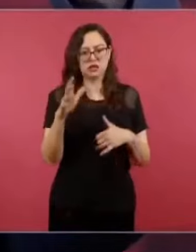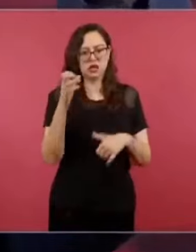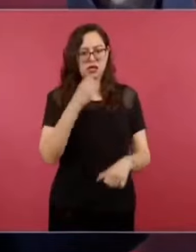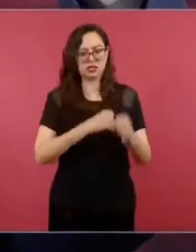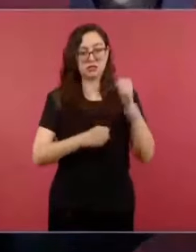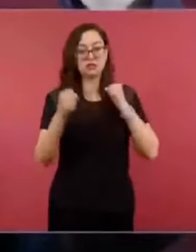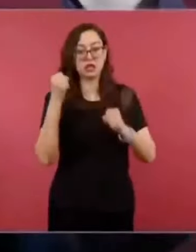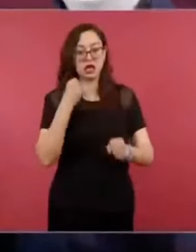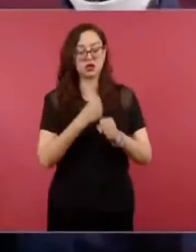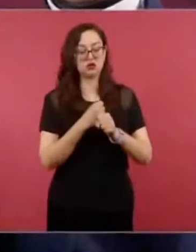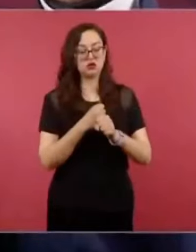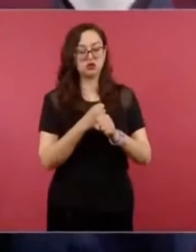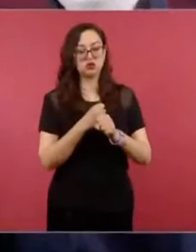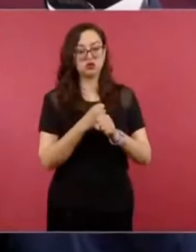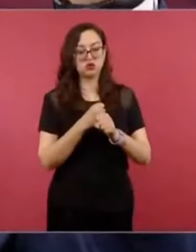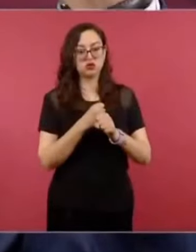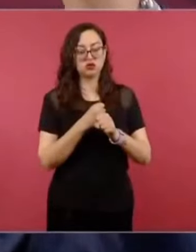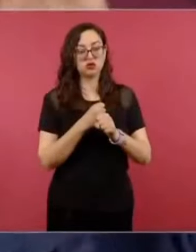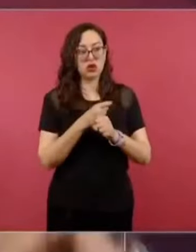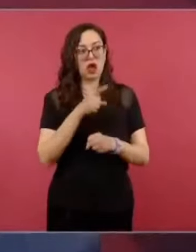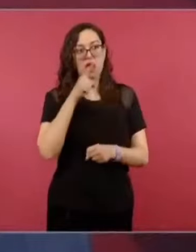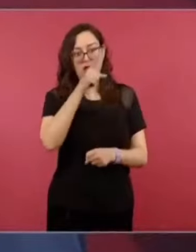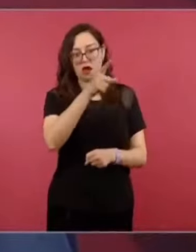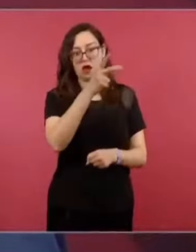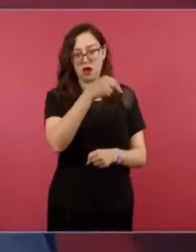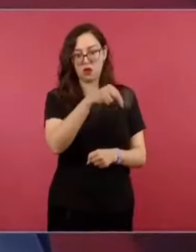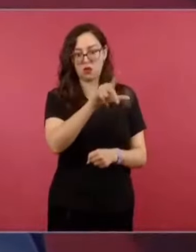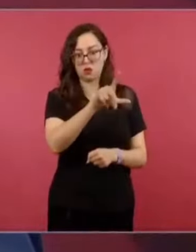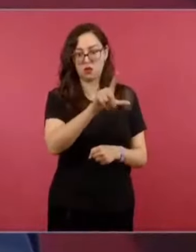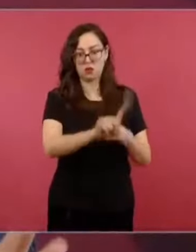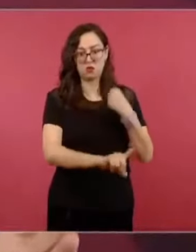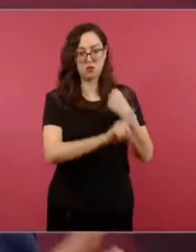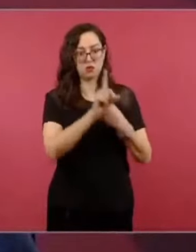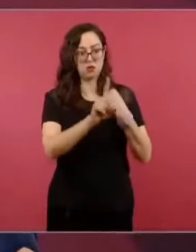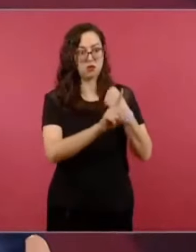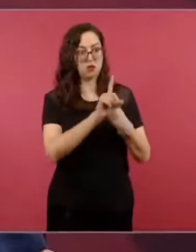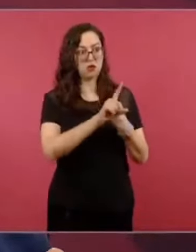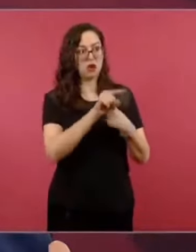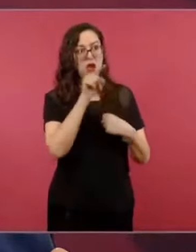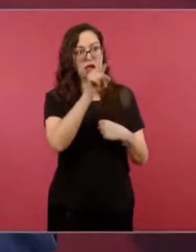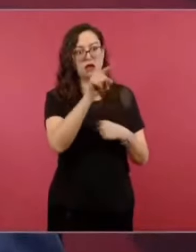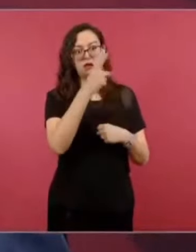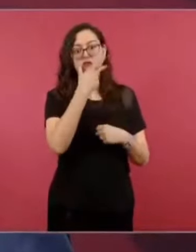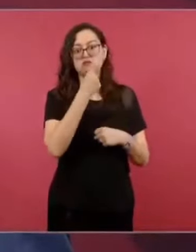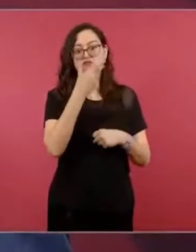en Nuevo León y se fue a proteger,